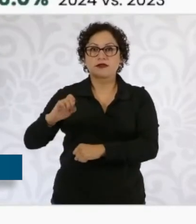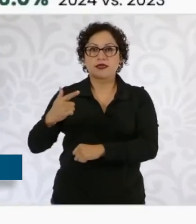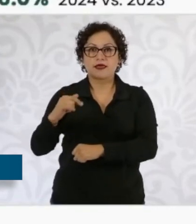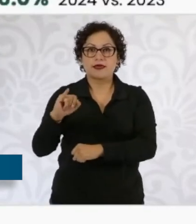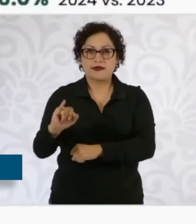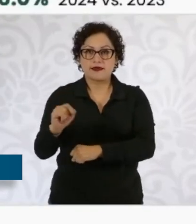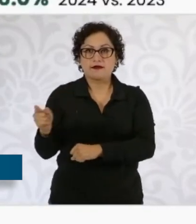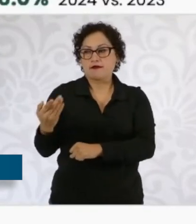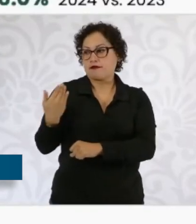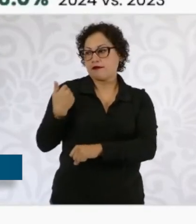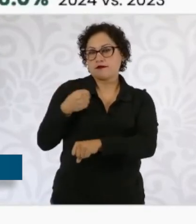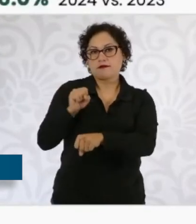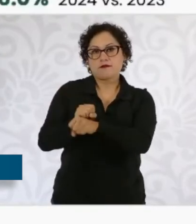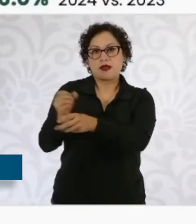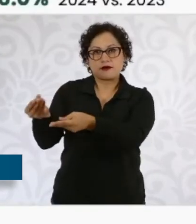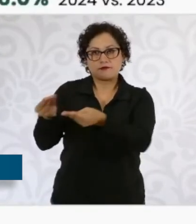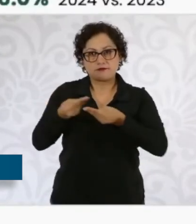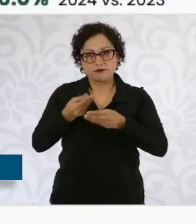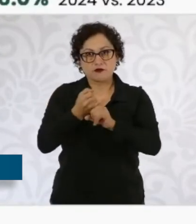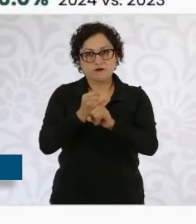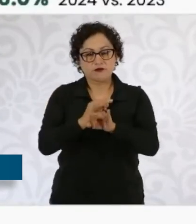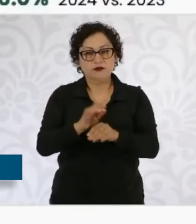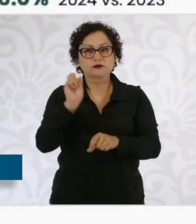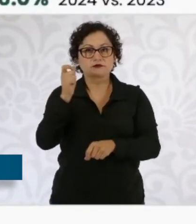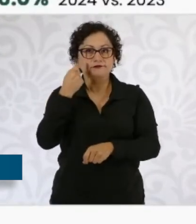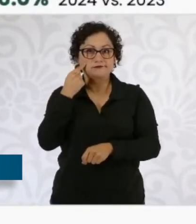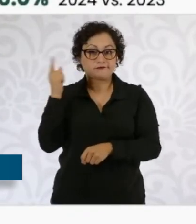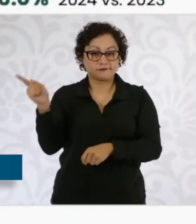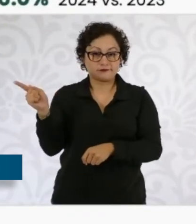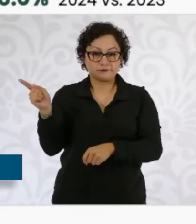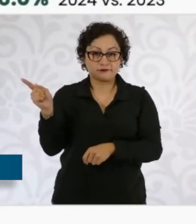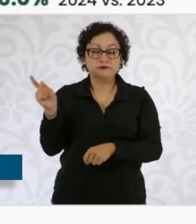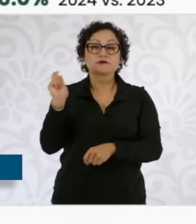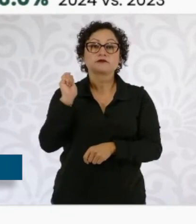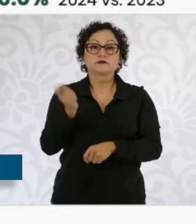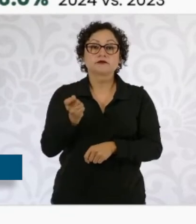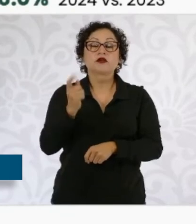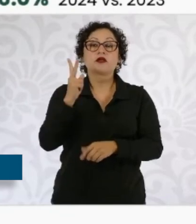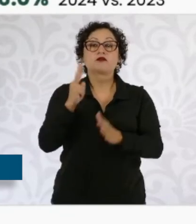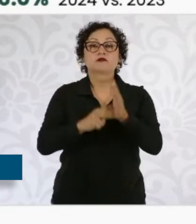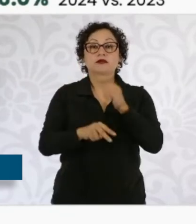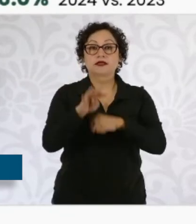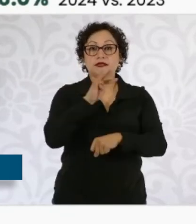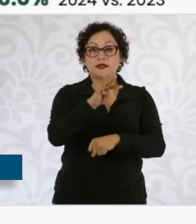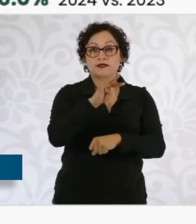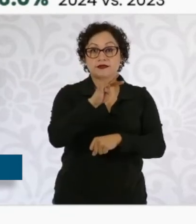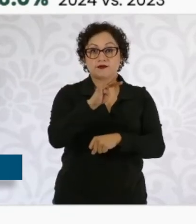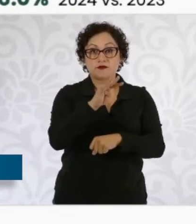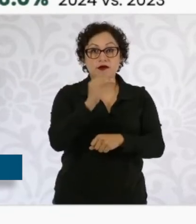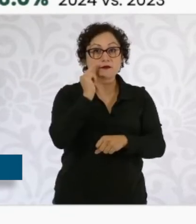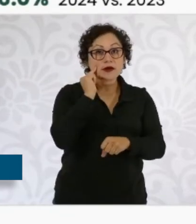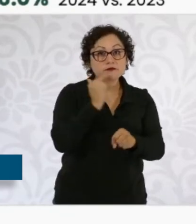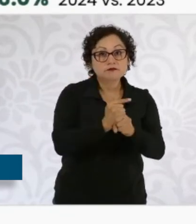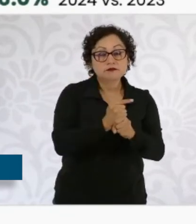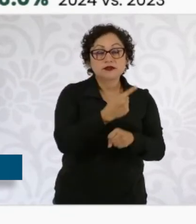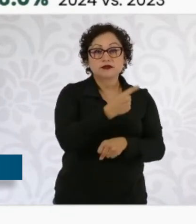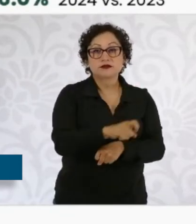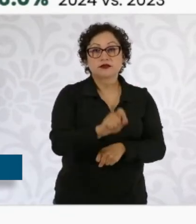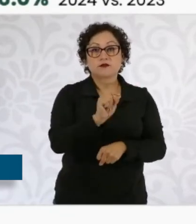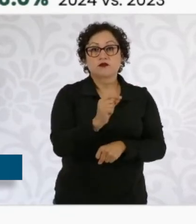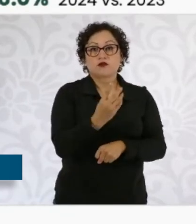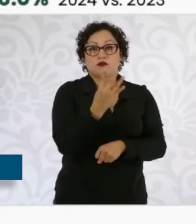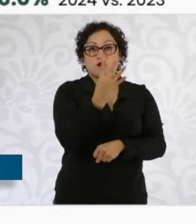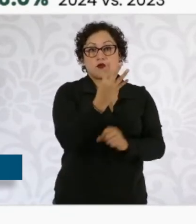Figueroa destacó que este descenso en la tasa de homicidios dolosos demostró que las estrategias implementadas por las autoridades están dando resultados